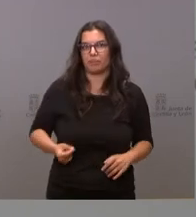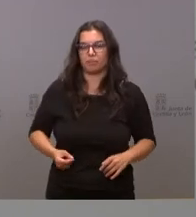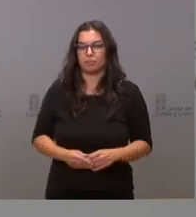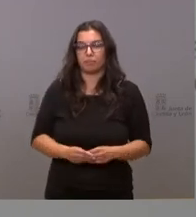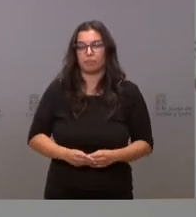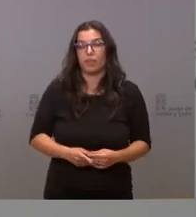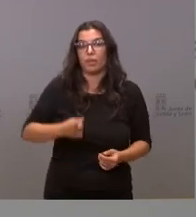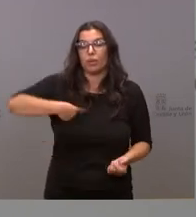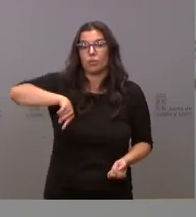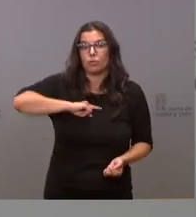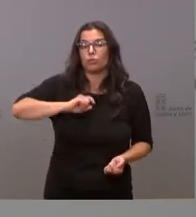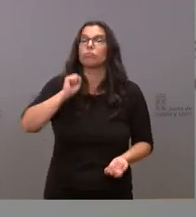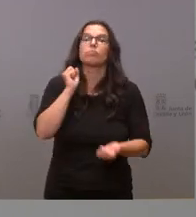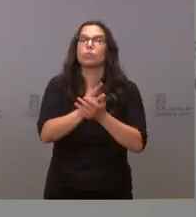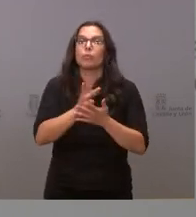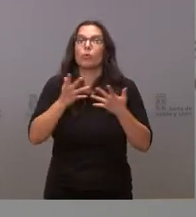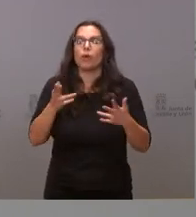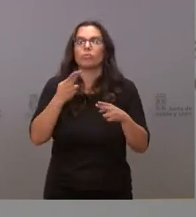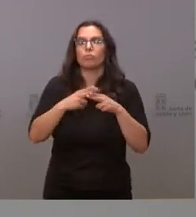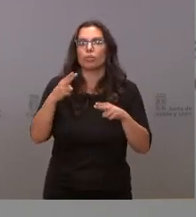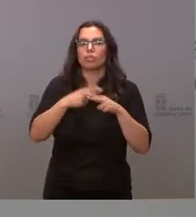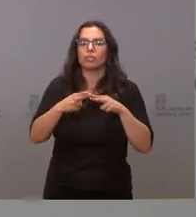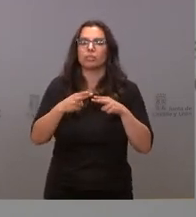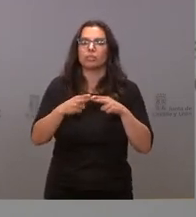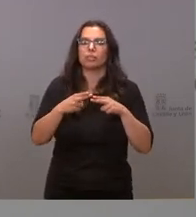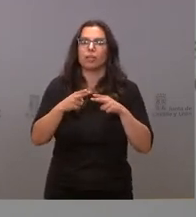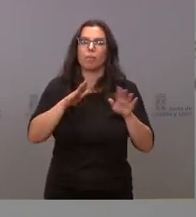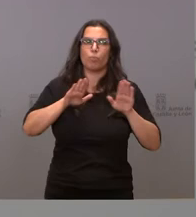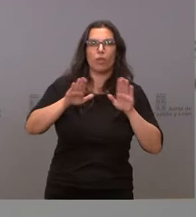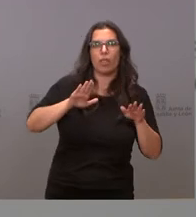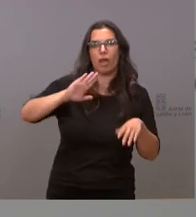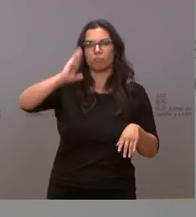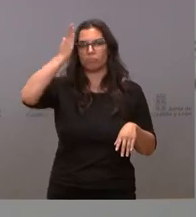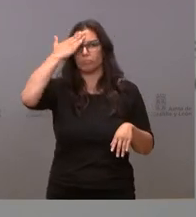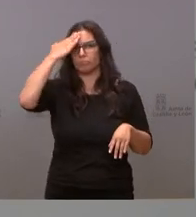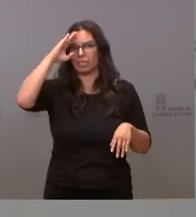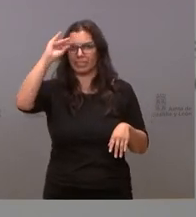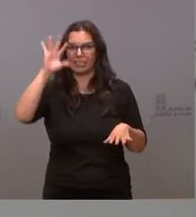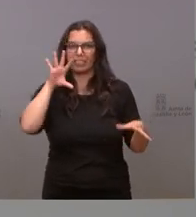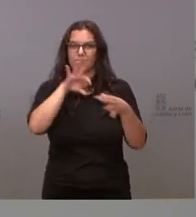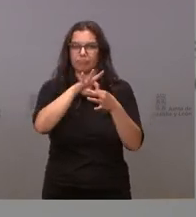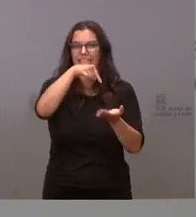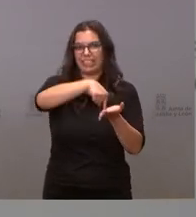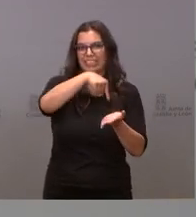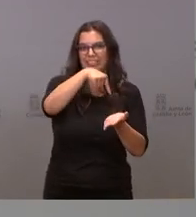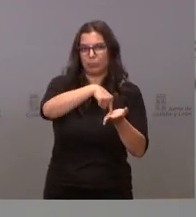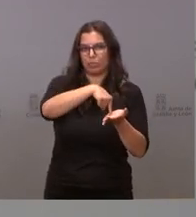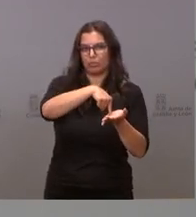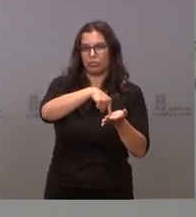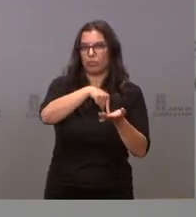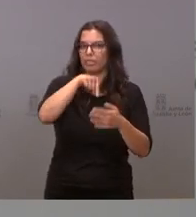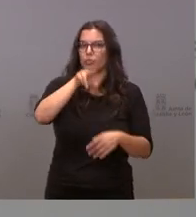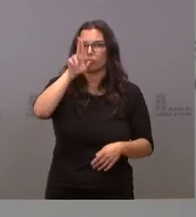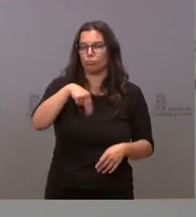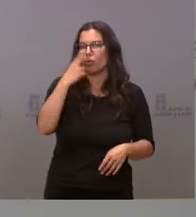Nosotros apostamos por una política moderada e inteligente en el ámbito fiscal. Ese es un compromiso